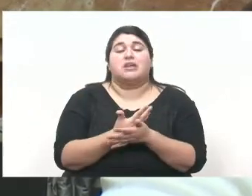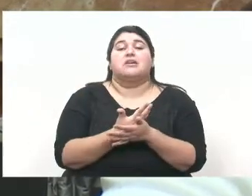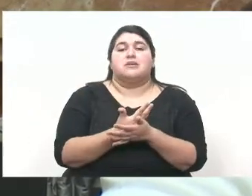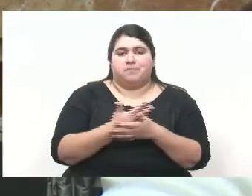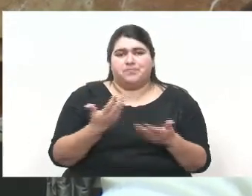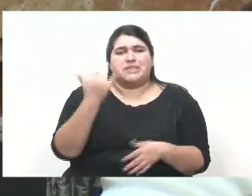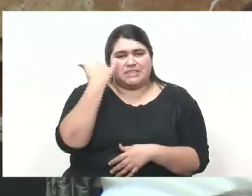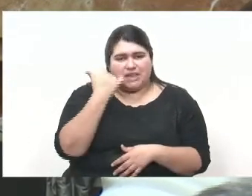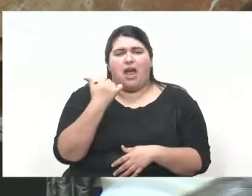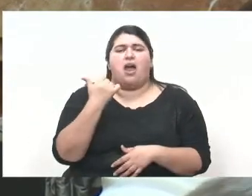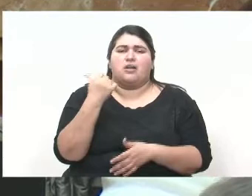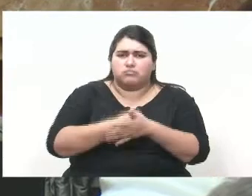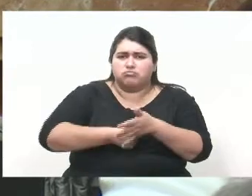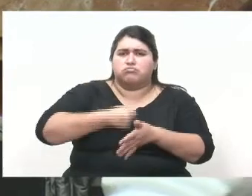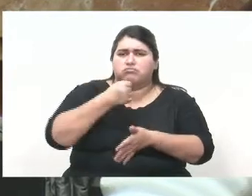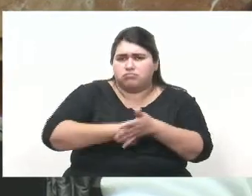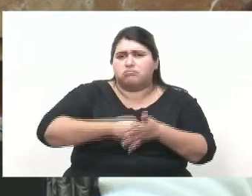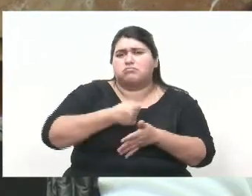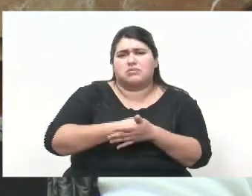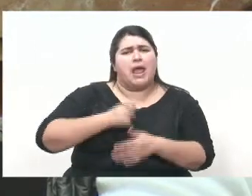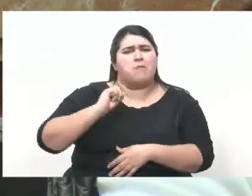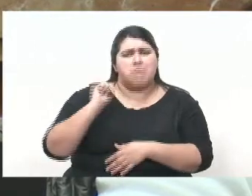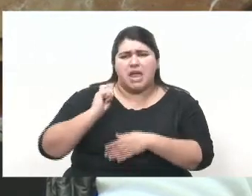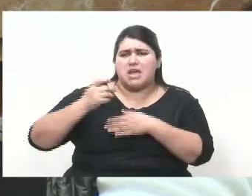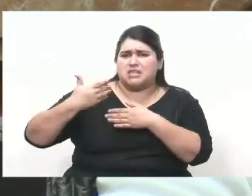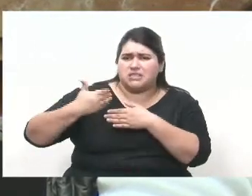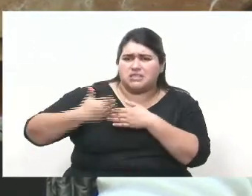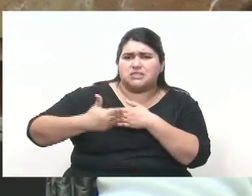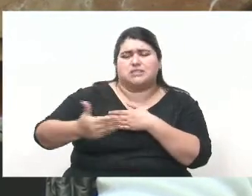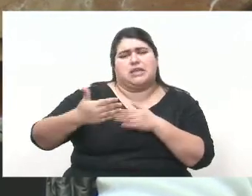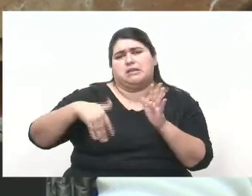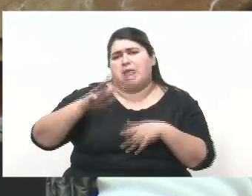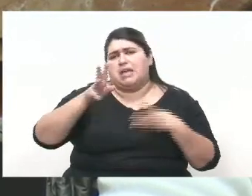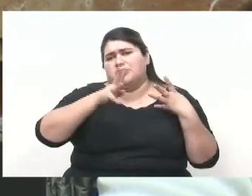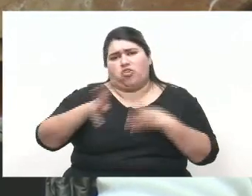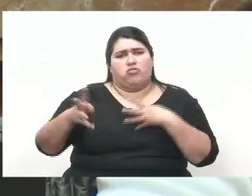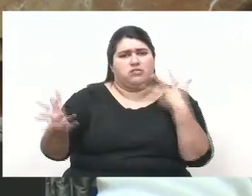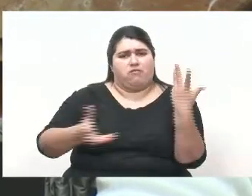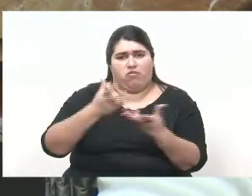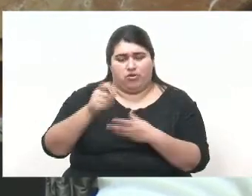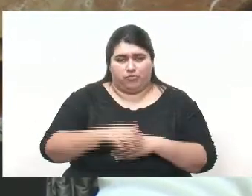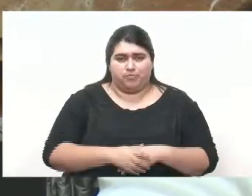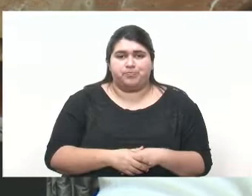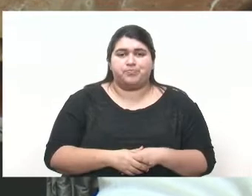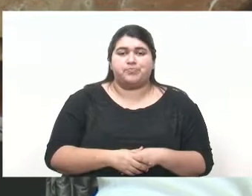lidiando durante meses con este enorme flagelo que son los incendios forestales.